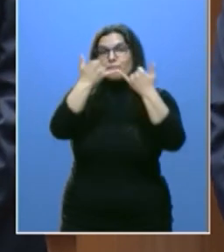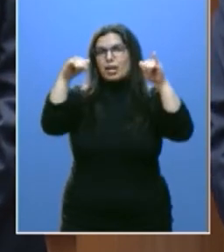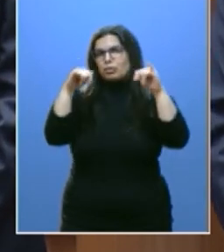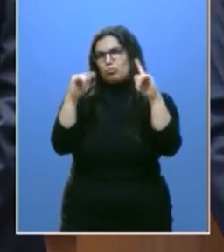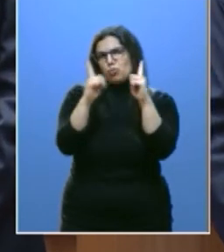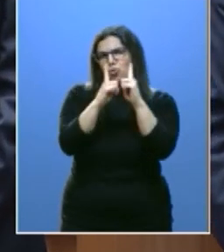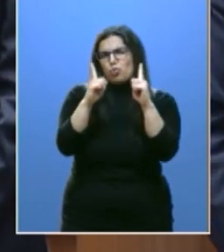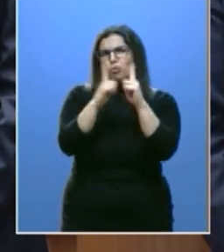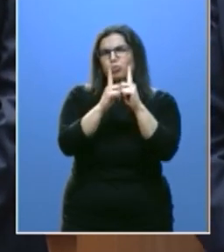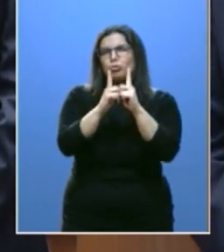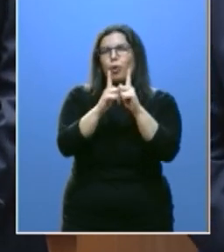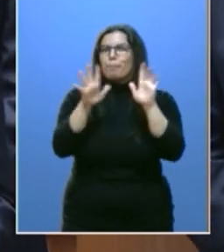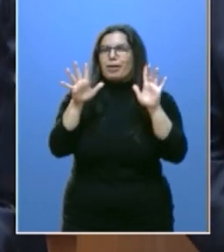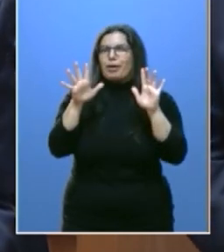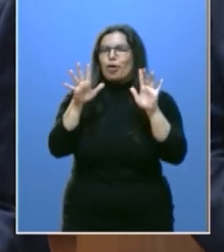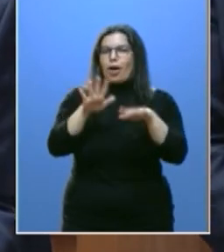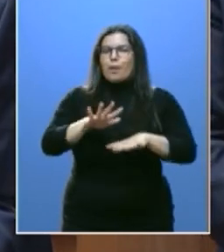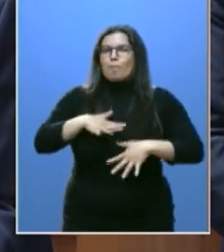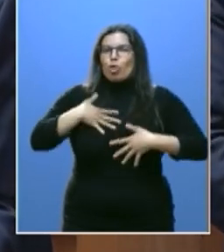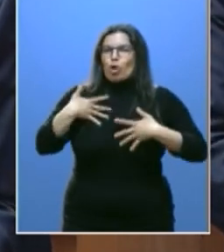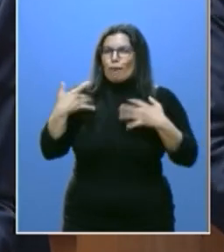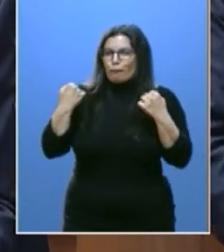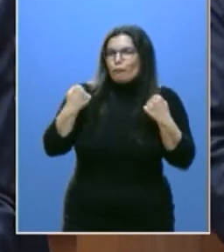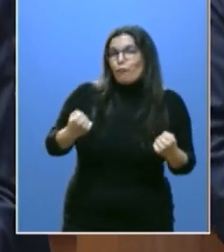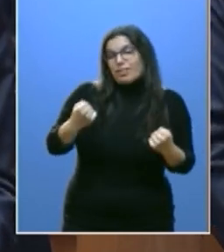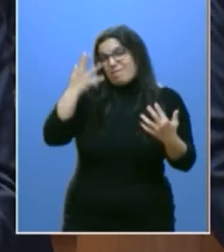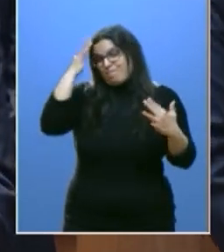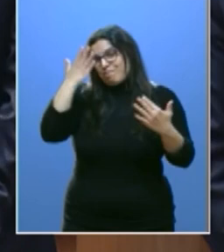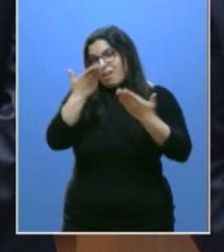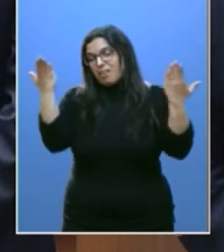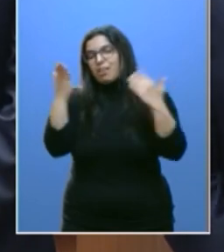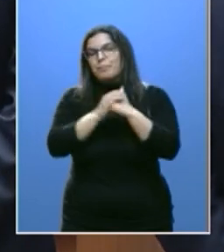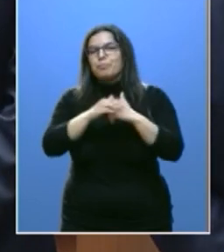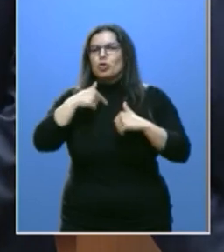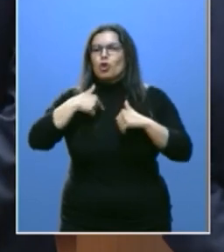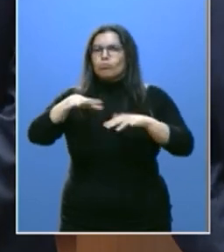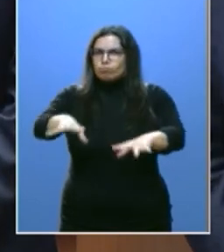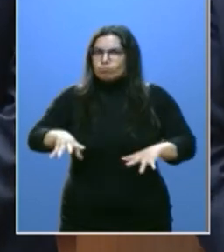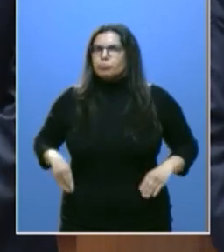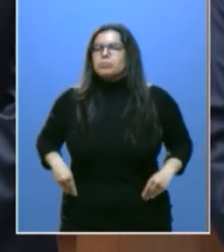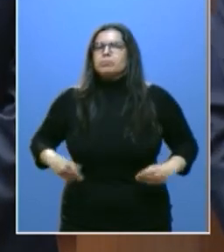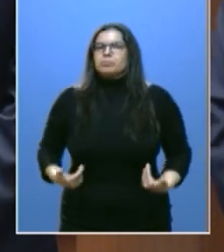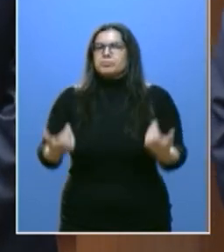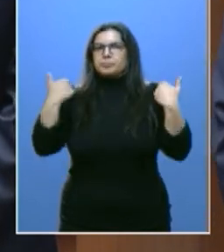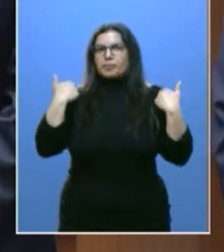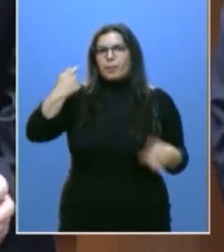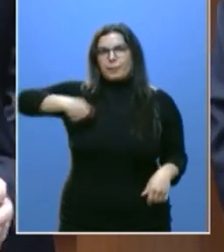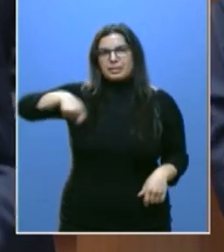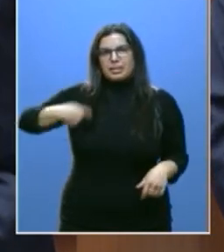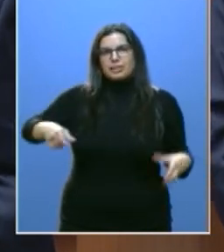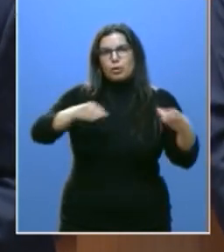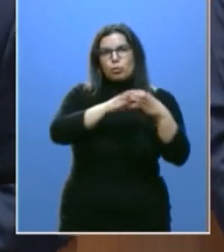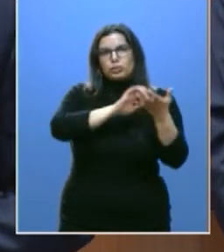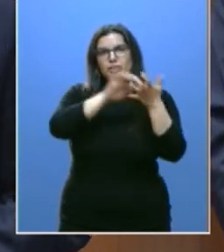en duración, pero intenso en emoción, como se pueden imaginar, asumo mi cargo como Presidente de la Junta de Castilla y León